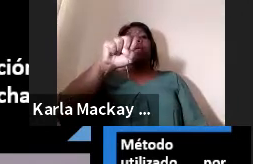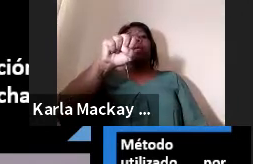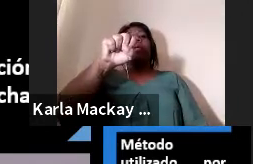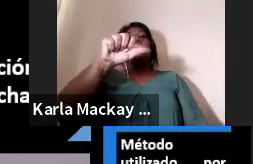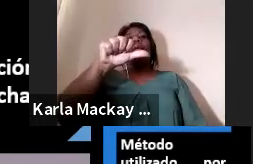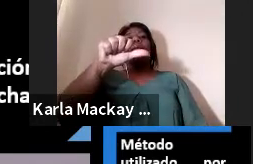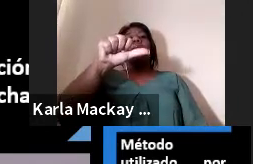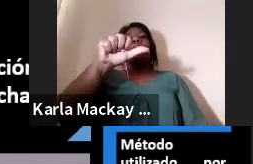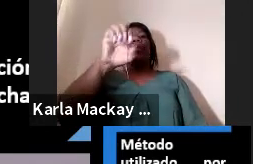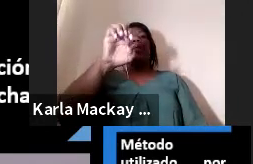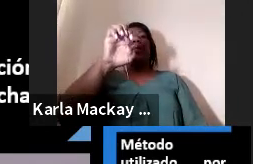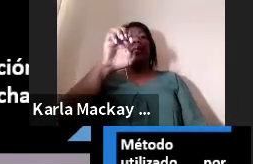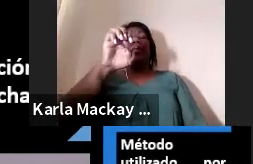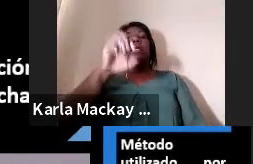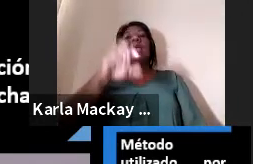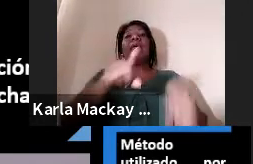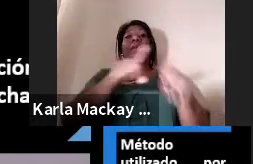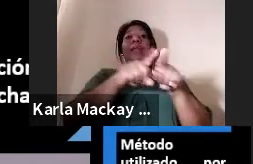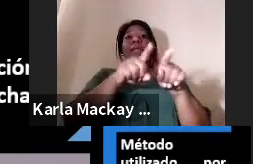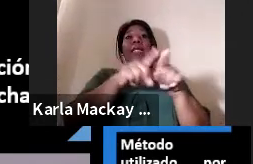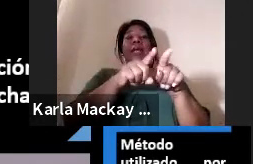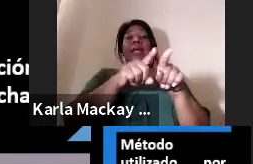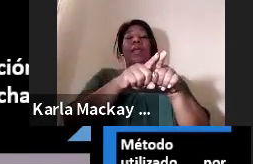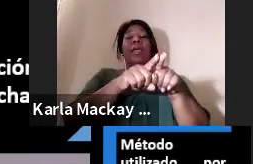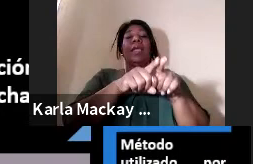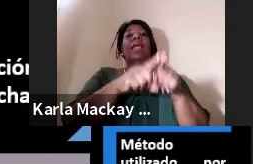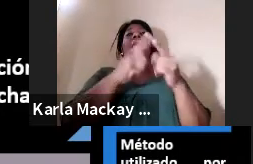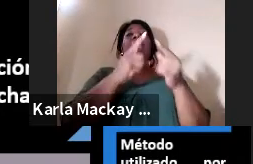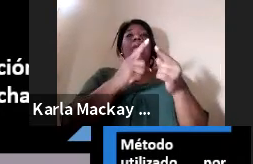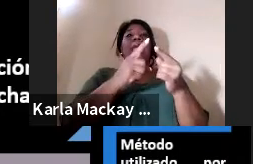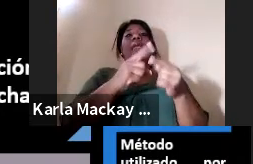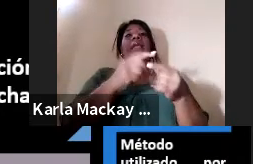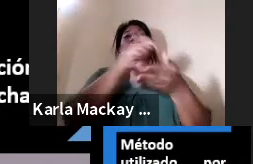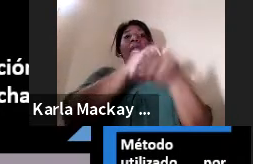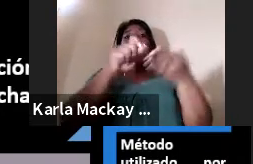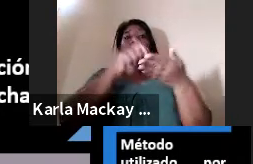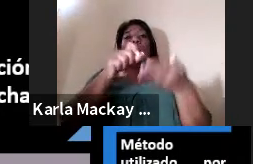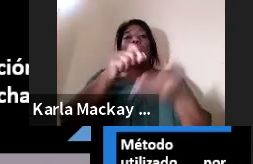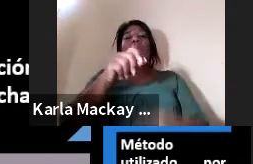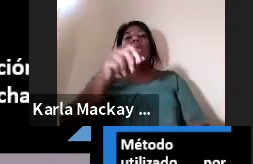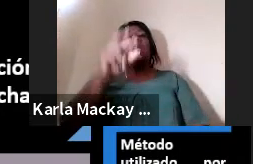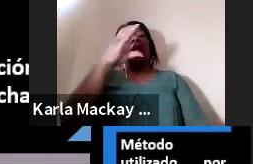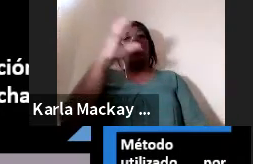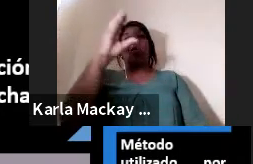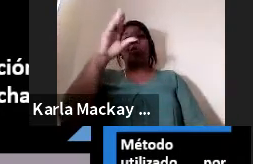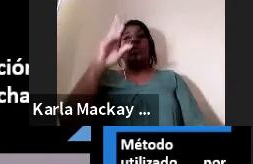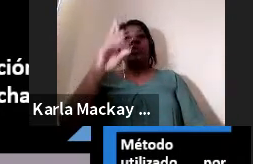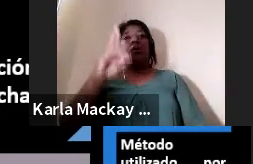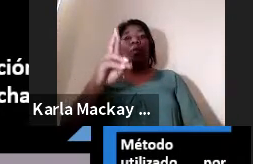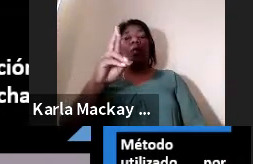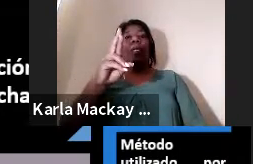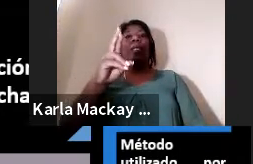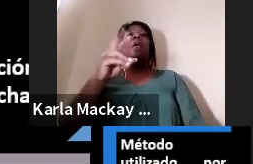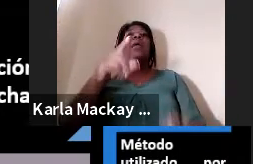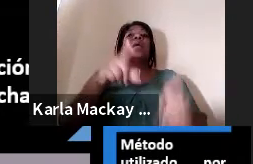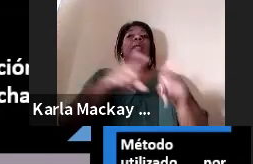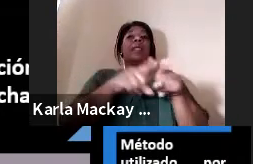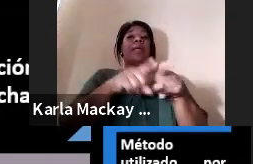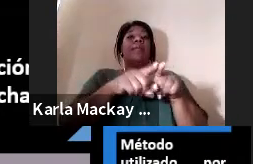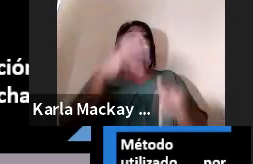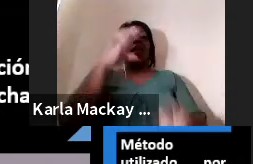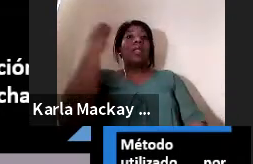Clasir de Colombia, para crear esa cultura investigativa y lo hemos desarrollado desde el año 2015